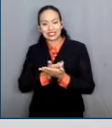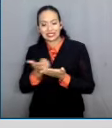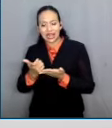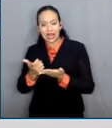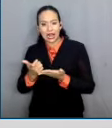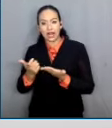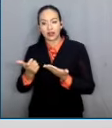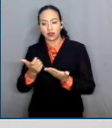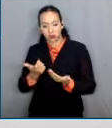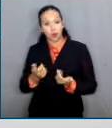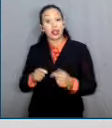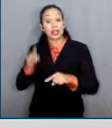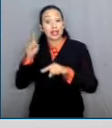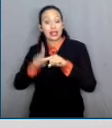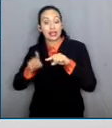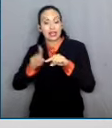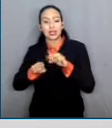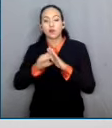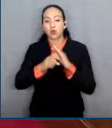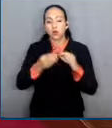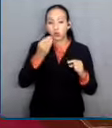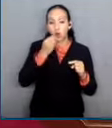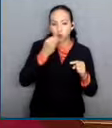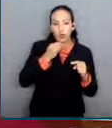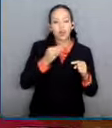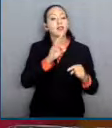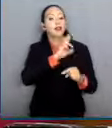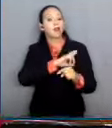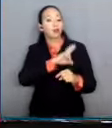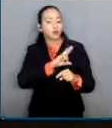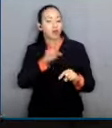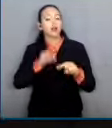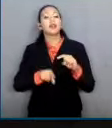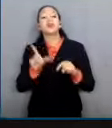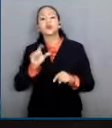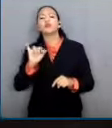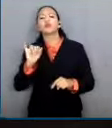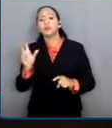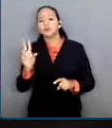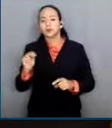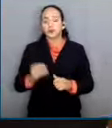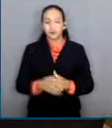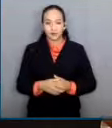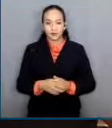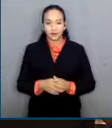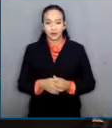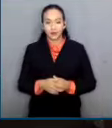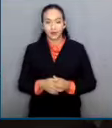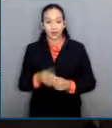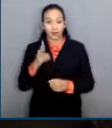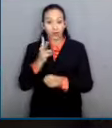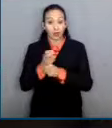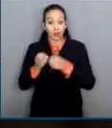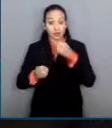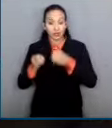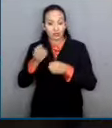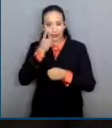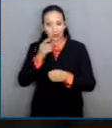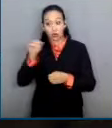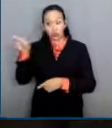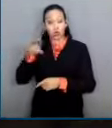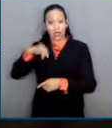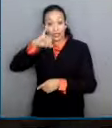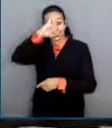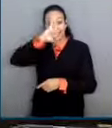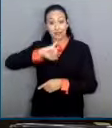prestaciones de alimentación y habitación. La Segunda Sala de la Corte determinó que los patrones pueden excluir